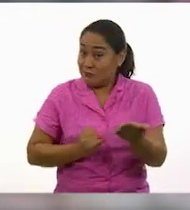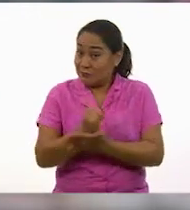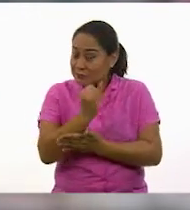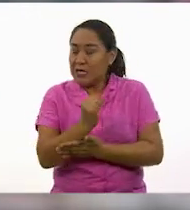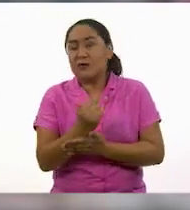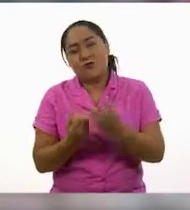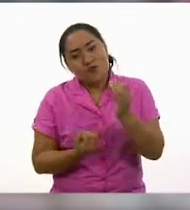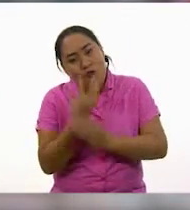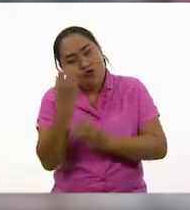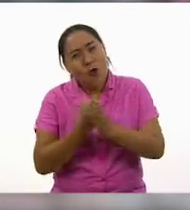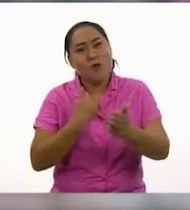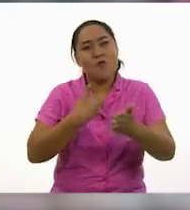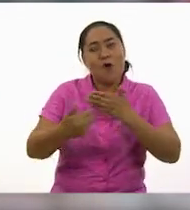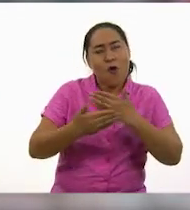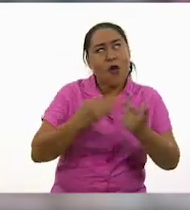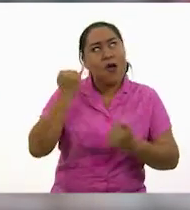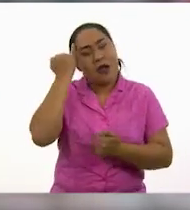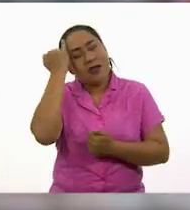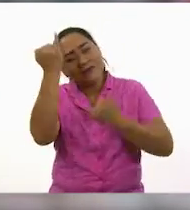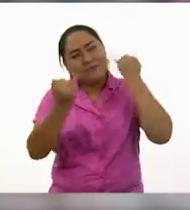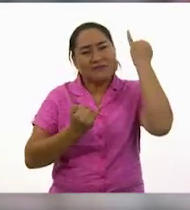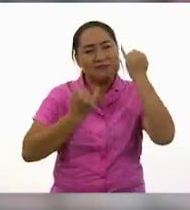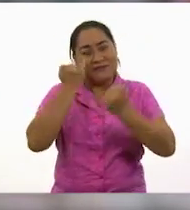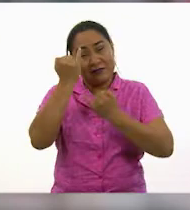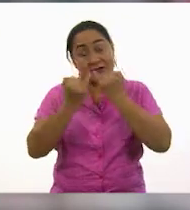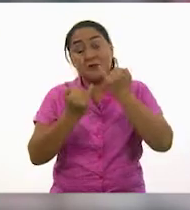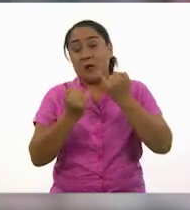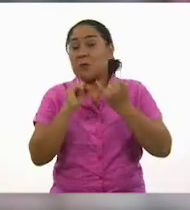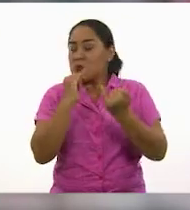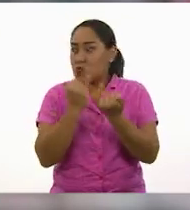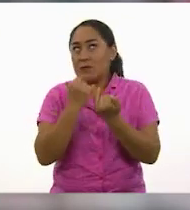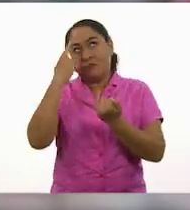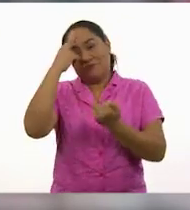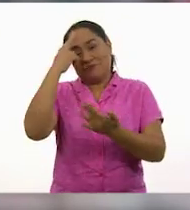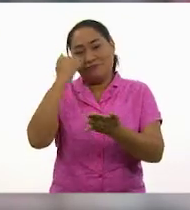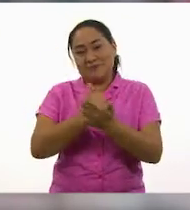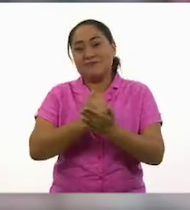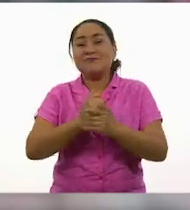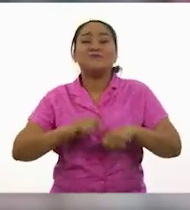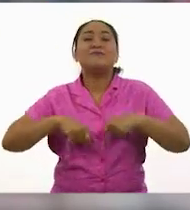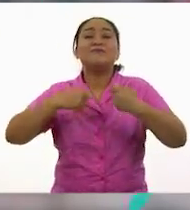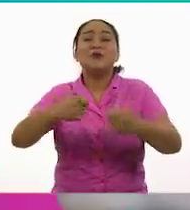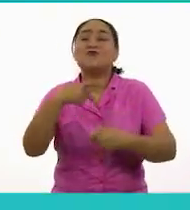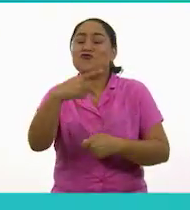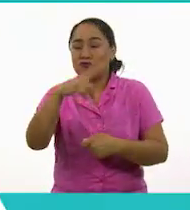innovar y crear esperanzas y sobre todo dejar tu nombre marcado en la historia.